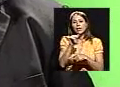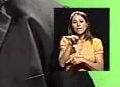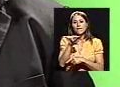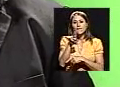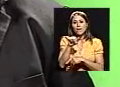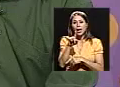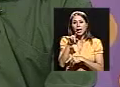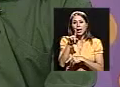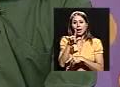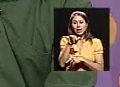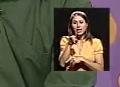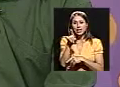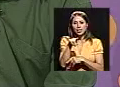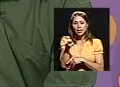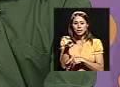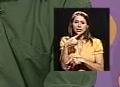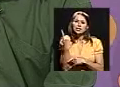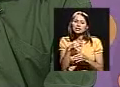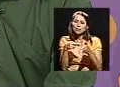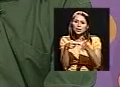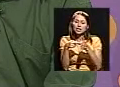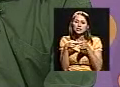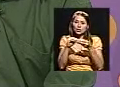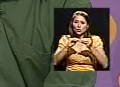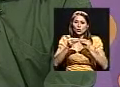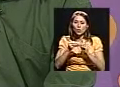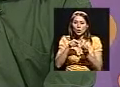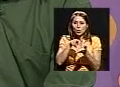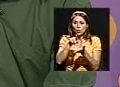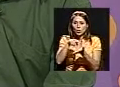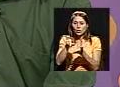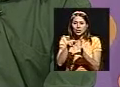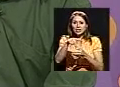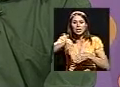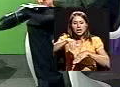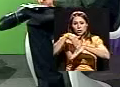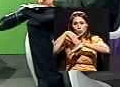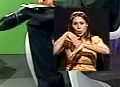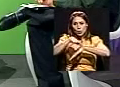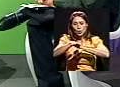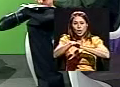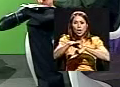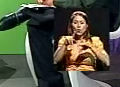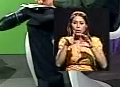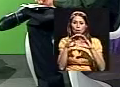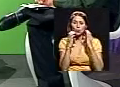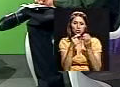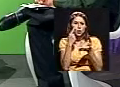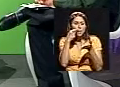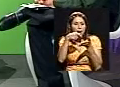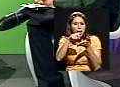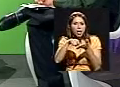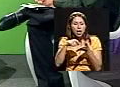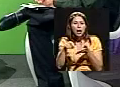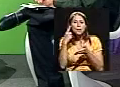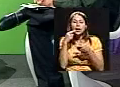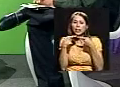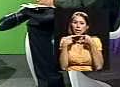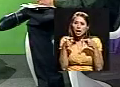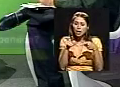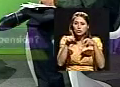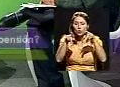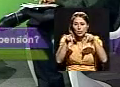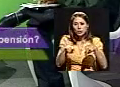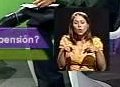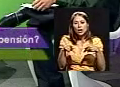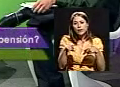cuotas y los casos son enviados a la Comisión Calificadora, al estado de invalidez, quien es el órgano competente para declarar si una persona